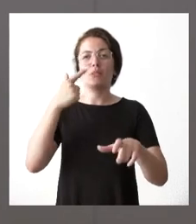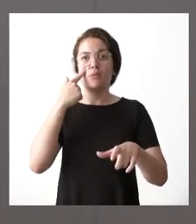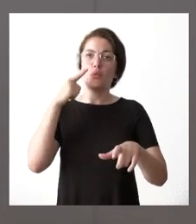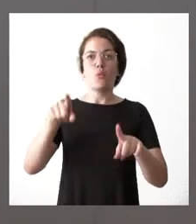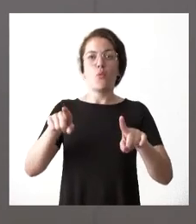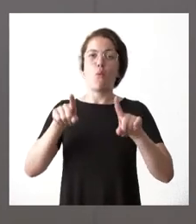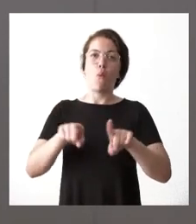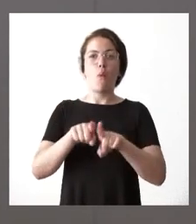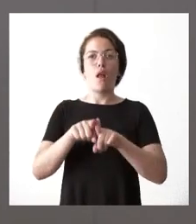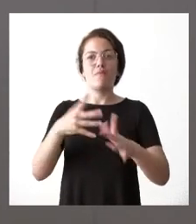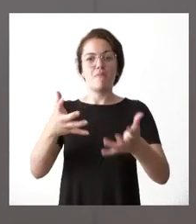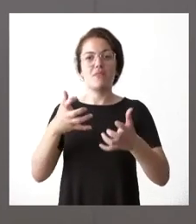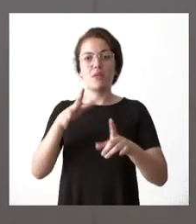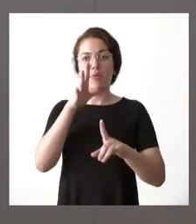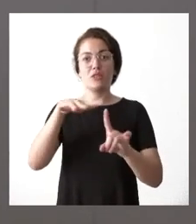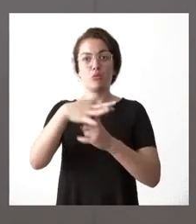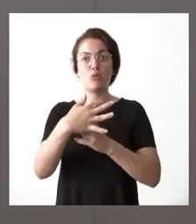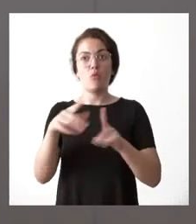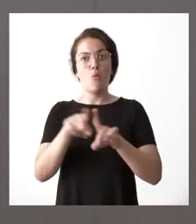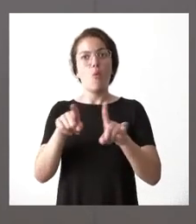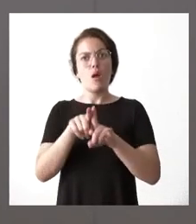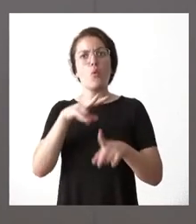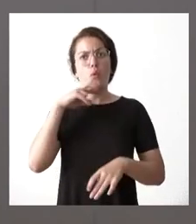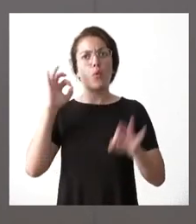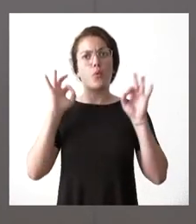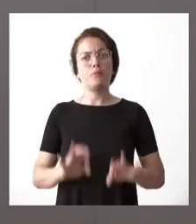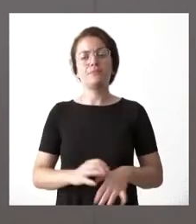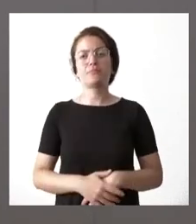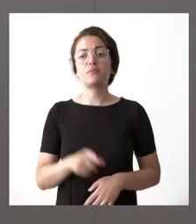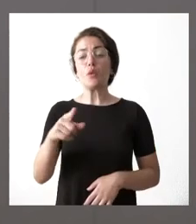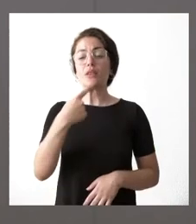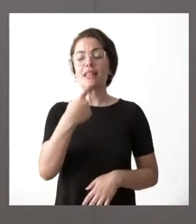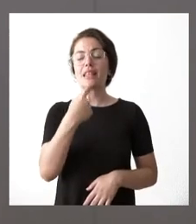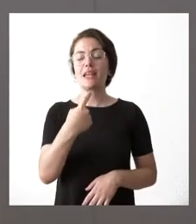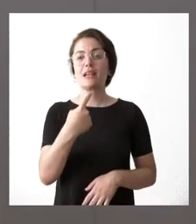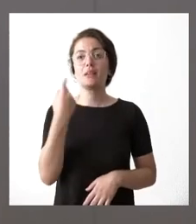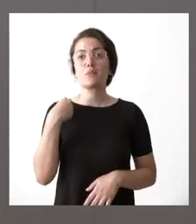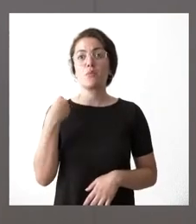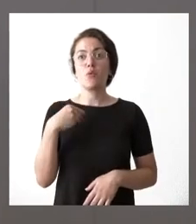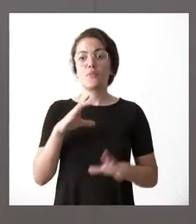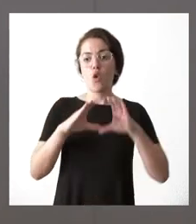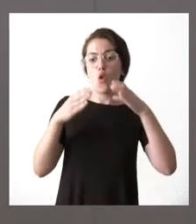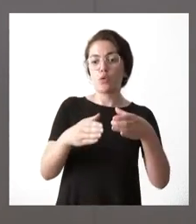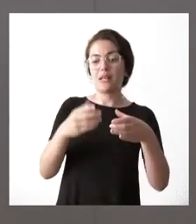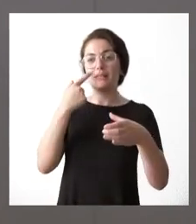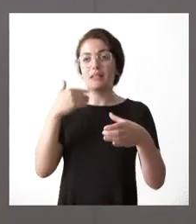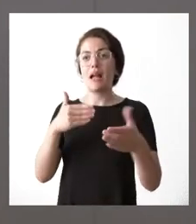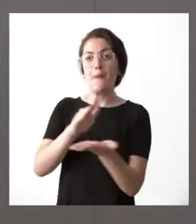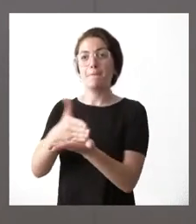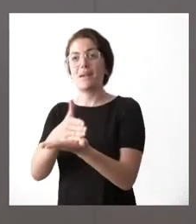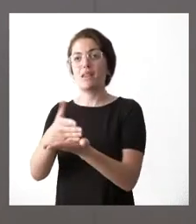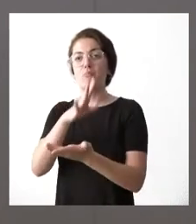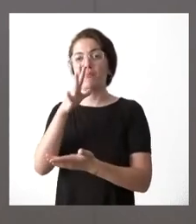esto lógicamente cuando usted me dice que plantean que la Junta intervenga en relación con lo que es la